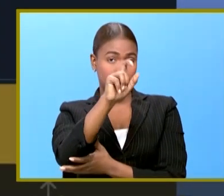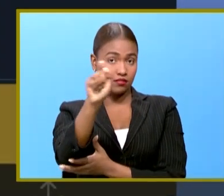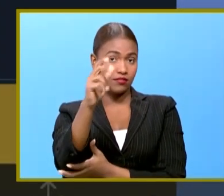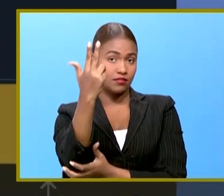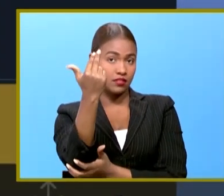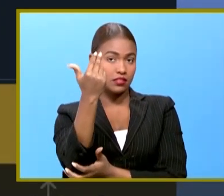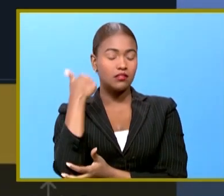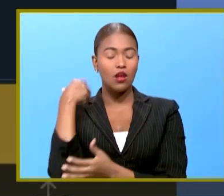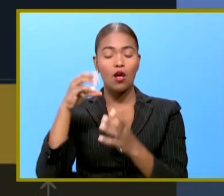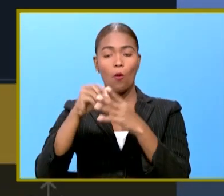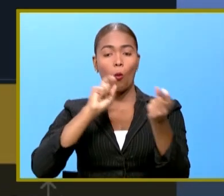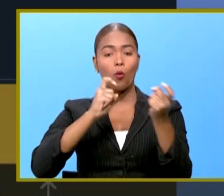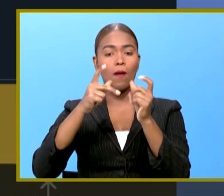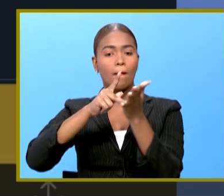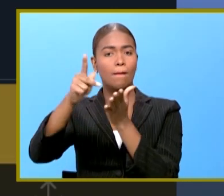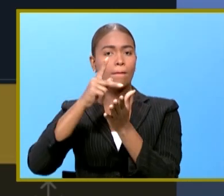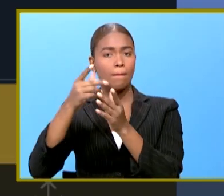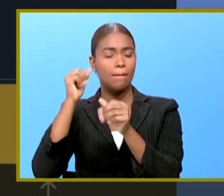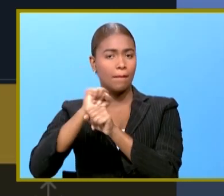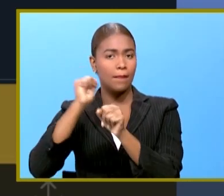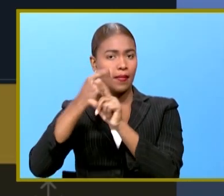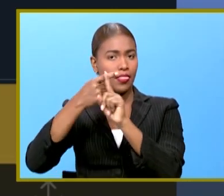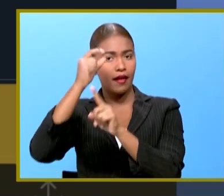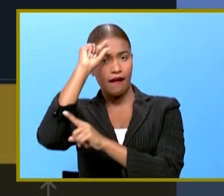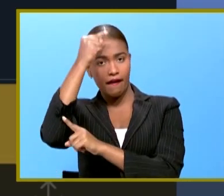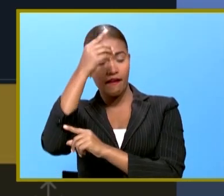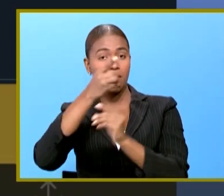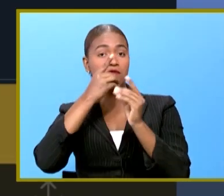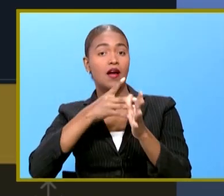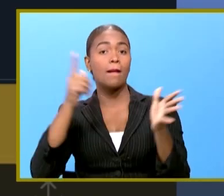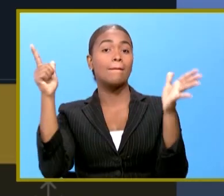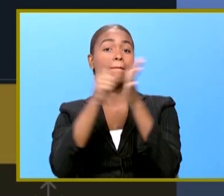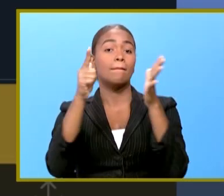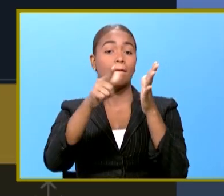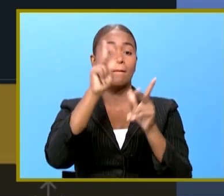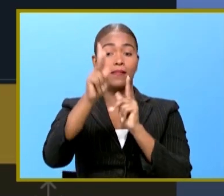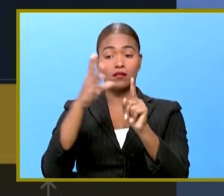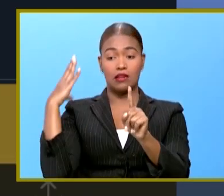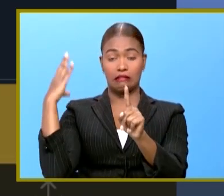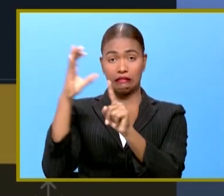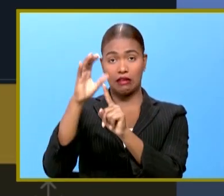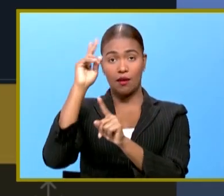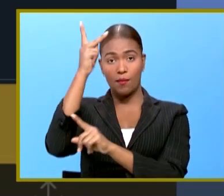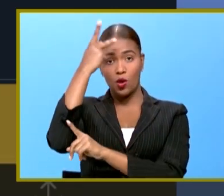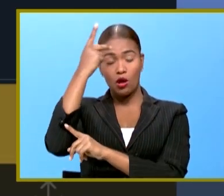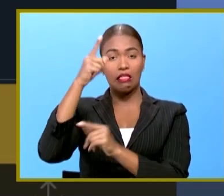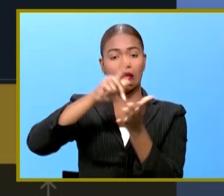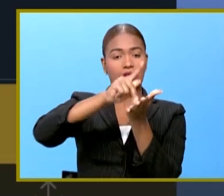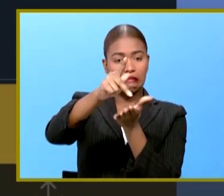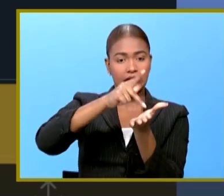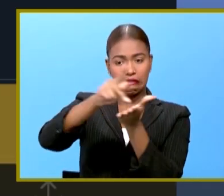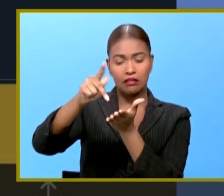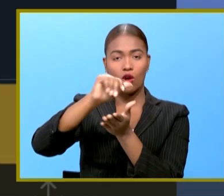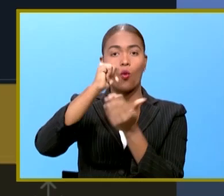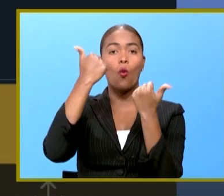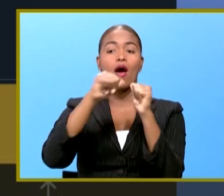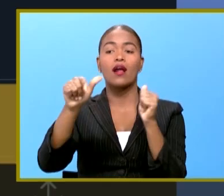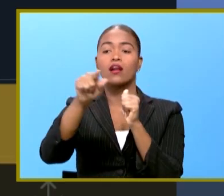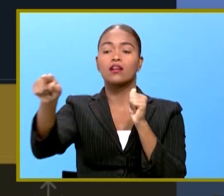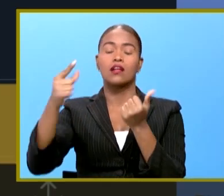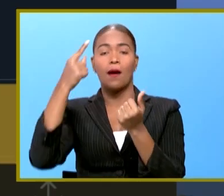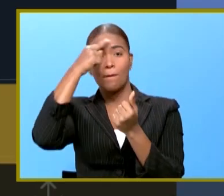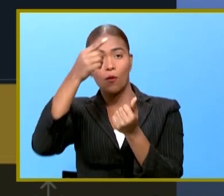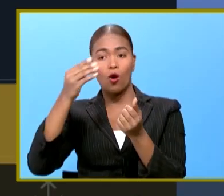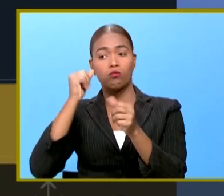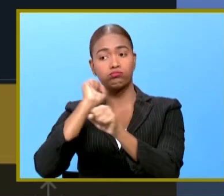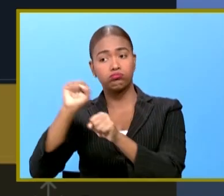sobre regulación salarial del Estado dominicano prohíbe a los funcionarios públicos recibir pagos de cualquier índole por